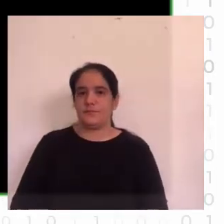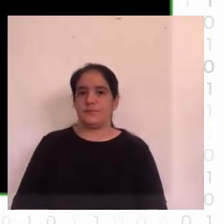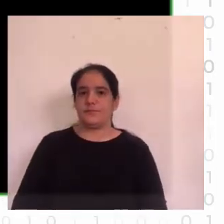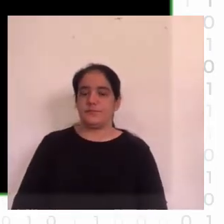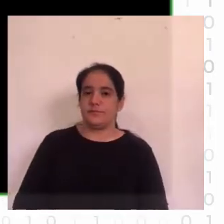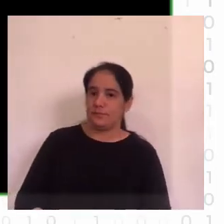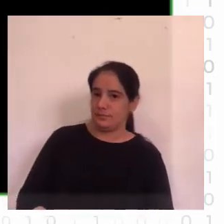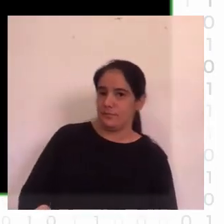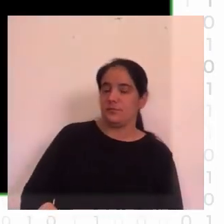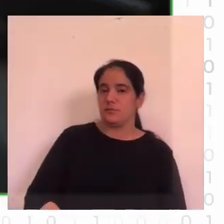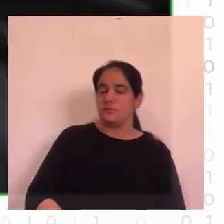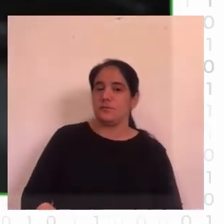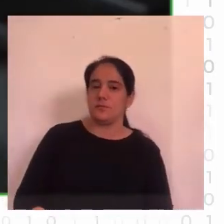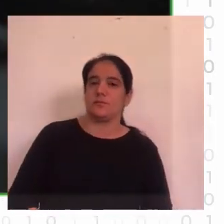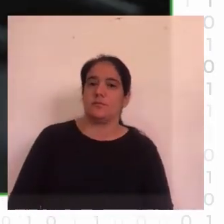muchas gracias